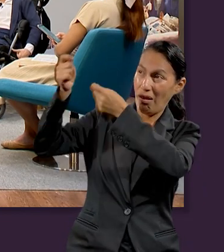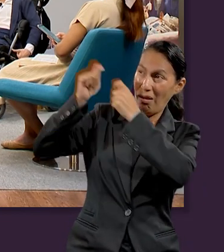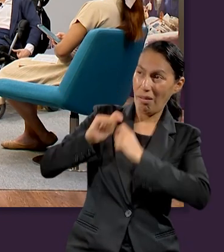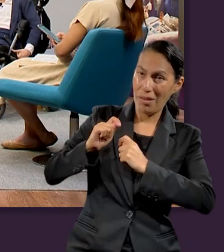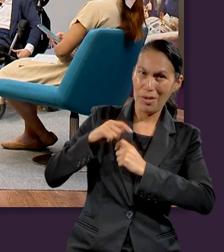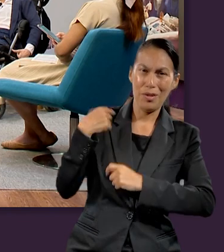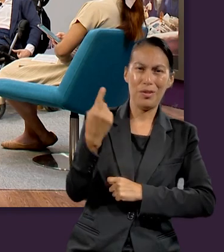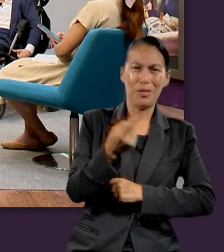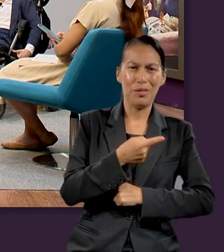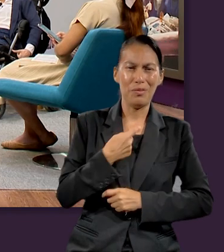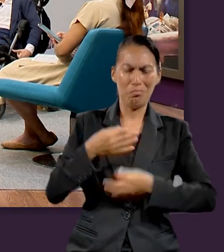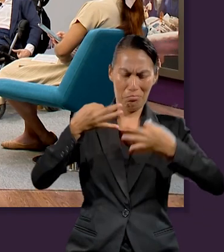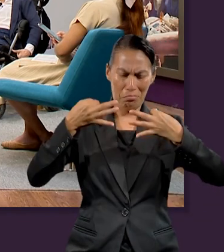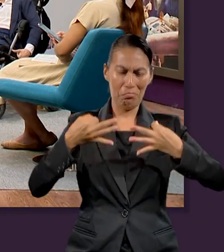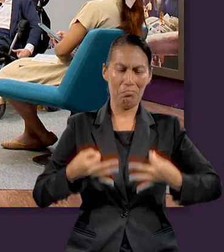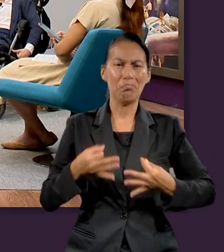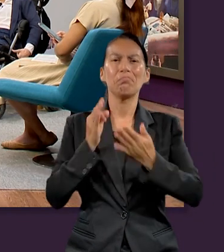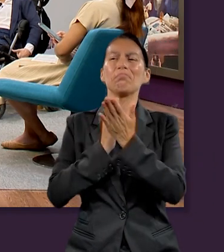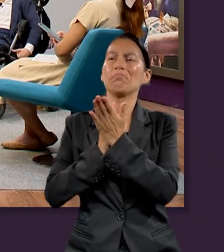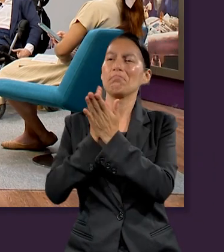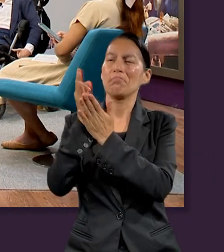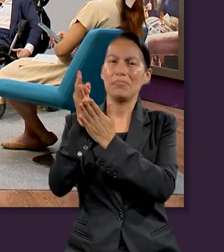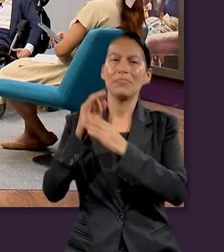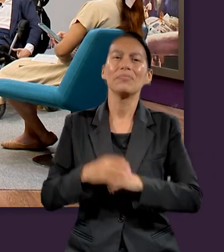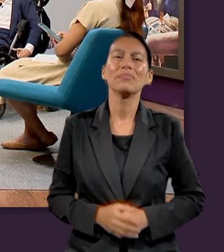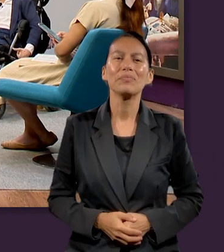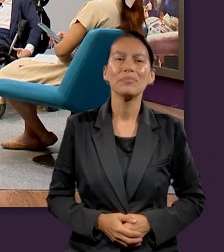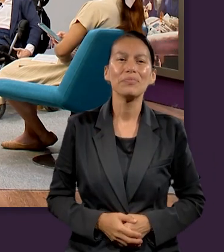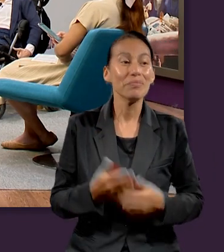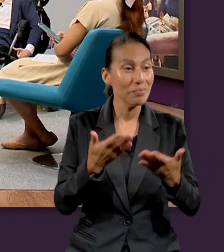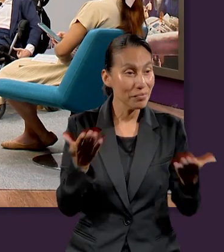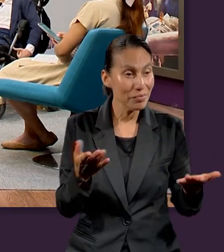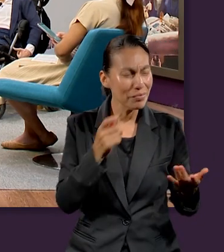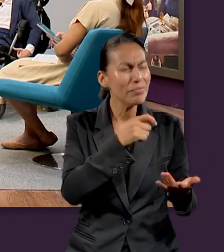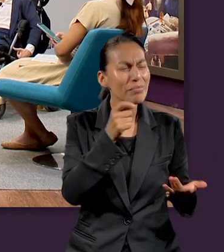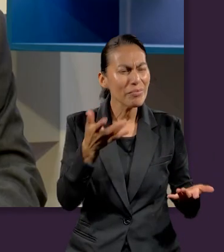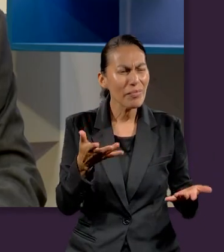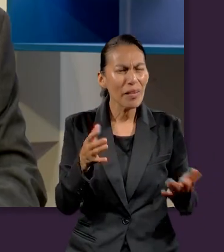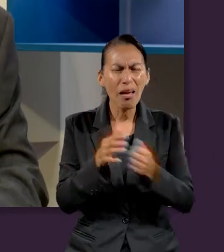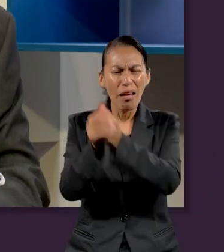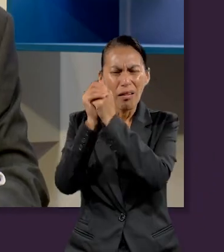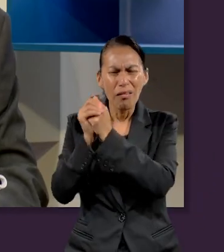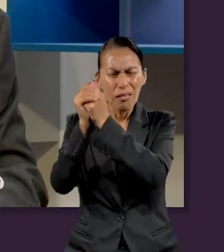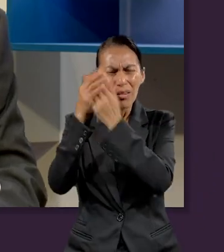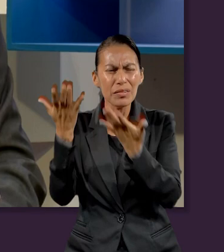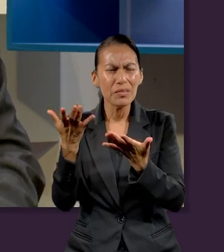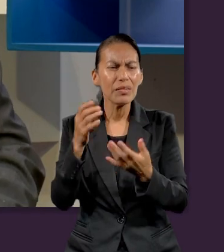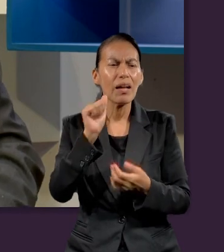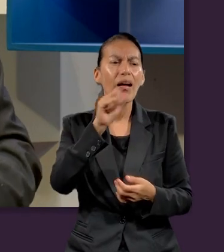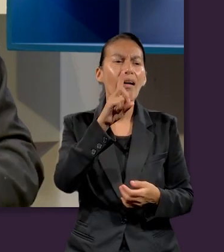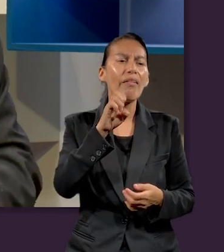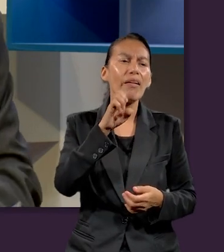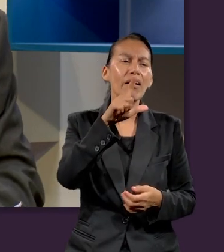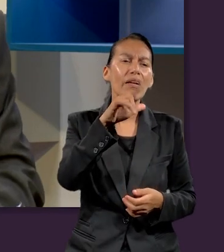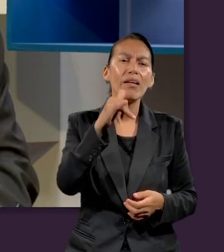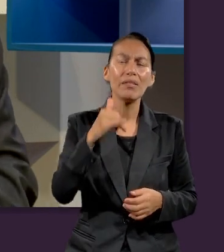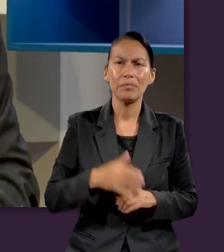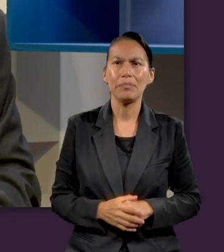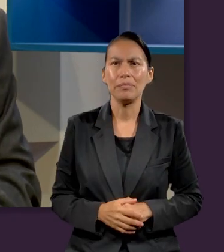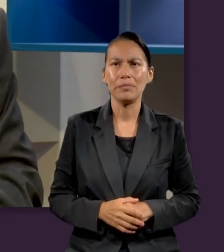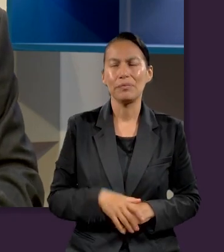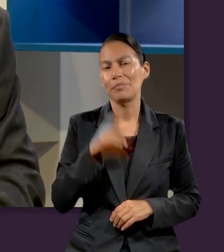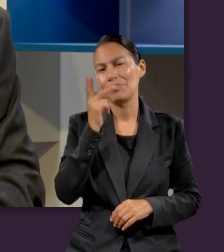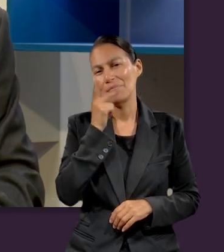mandamientos para que nosotros podamos andar en ellos. ¿Cómo ven ustedes este asunto de la adoración? Adelie.